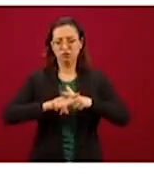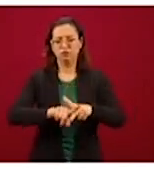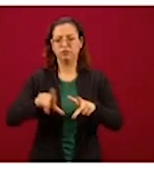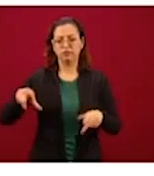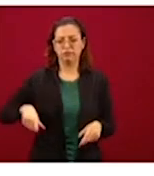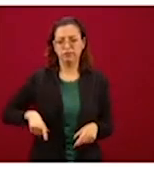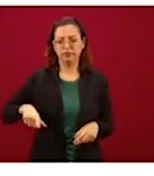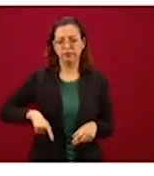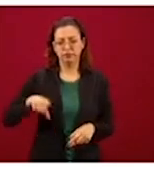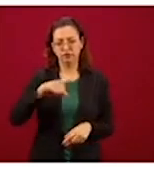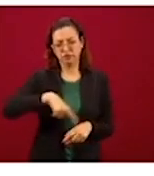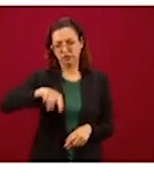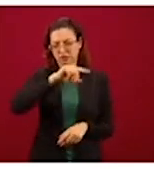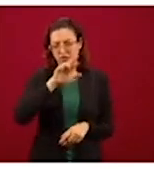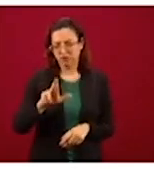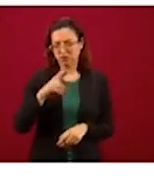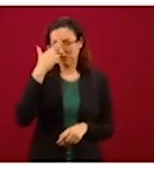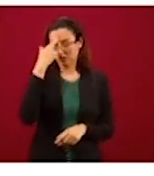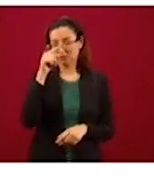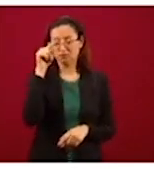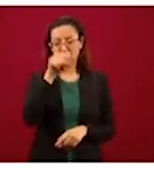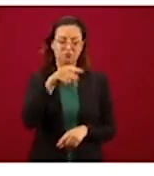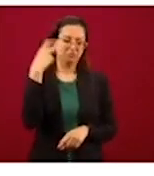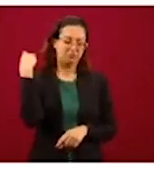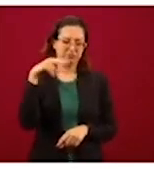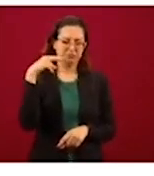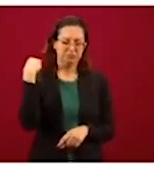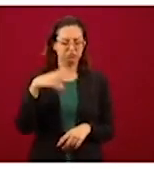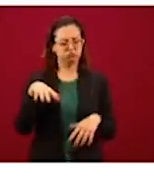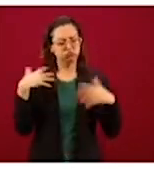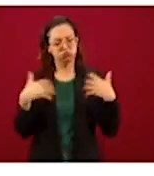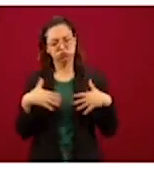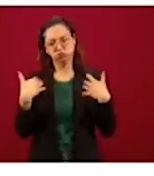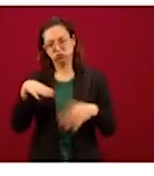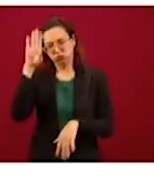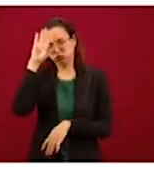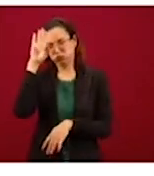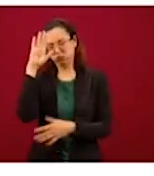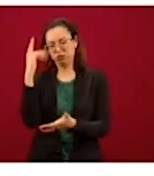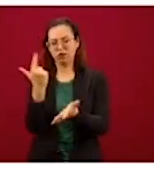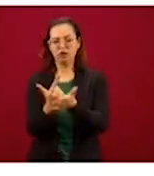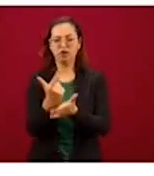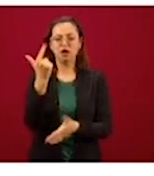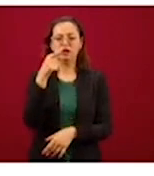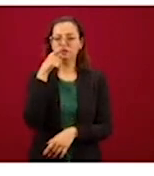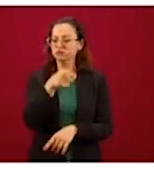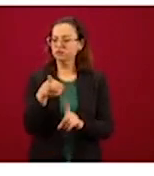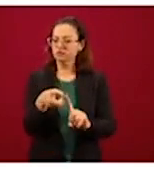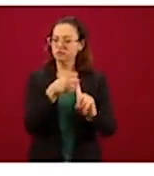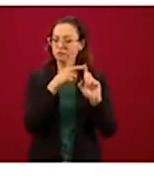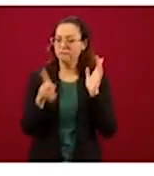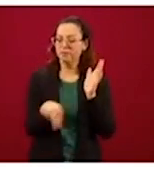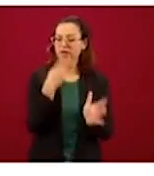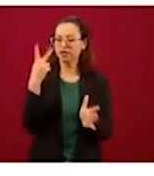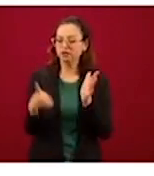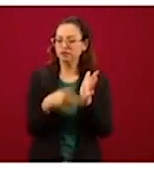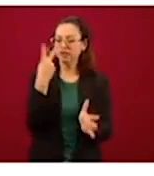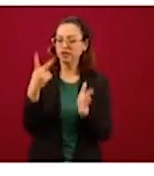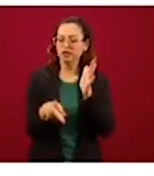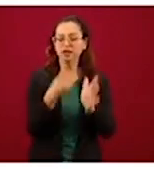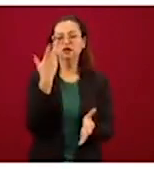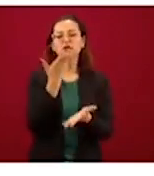Veracruz era una noticia nacional, lamentablemente, por el secuestro y aquí está la